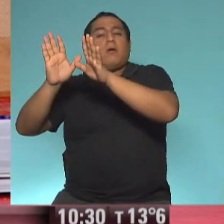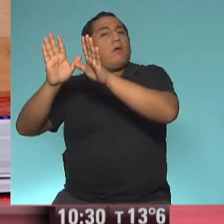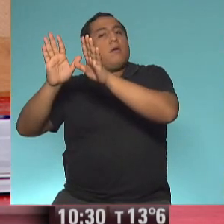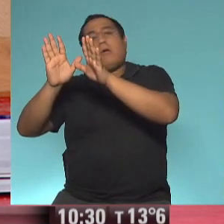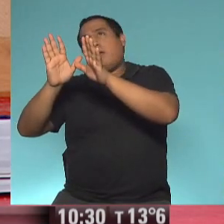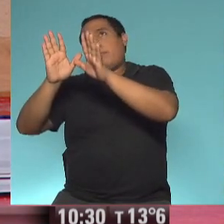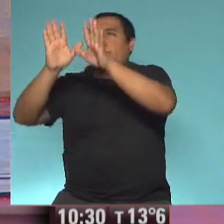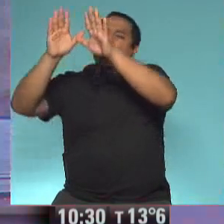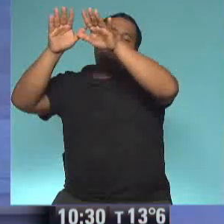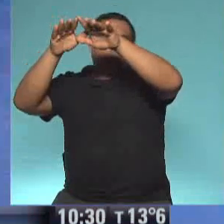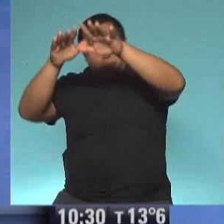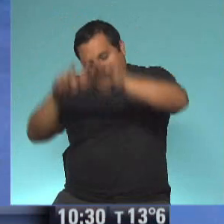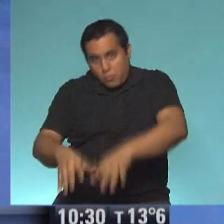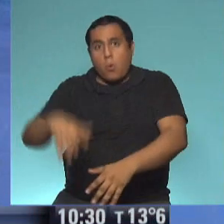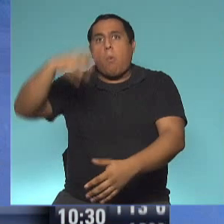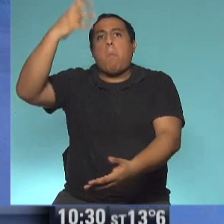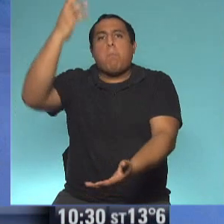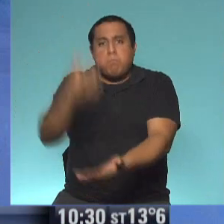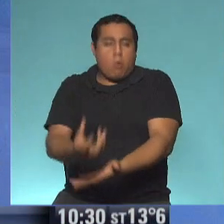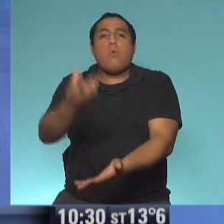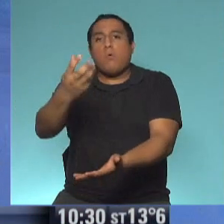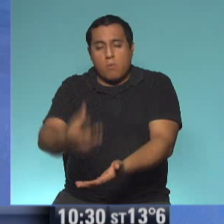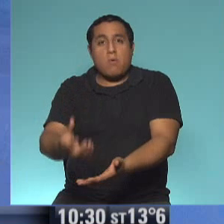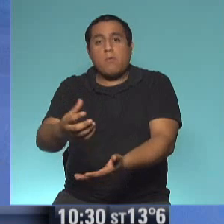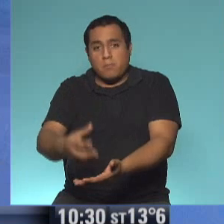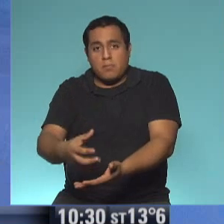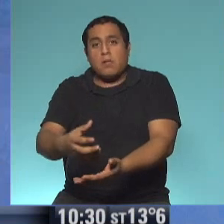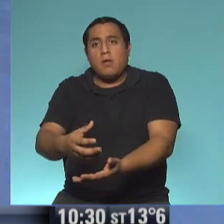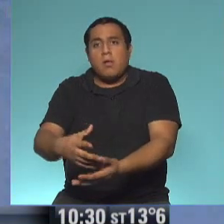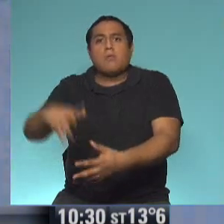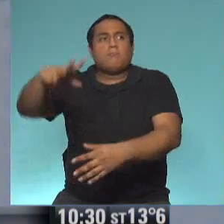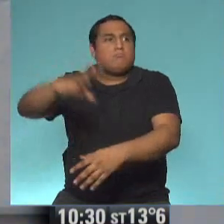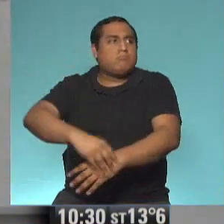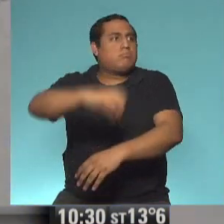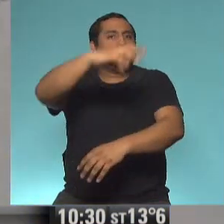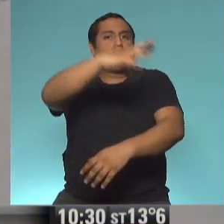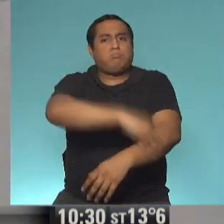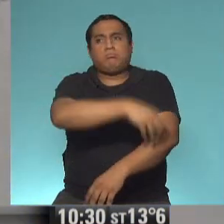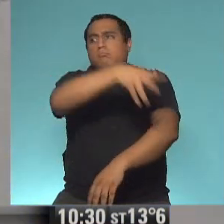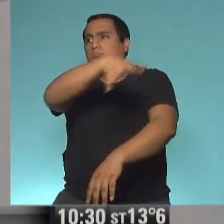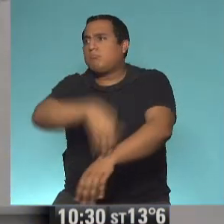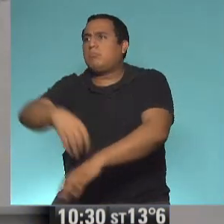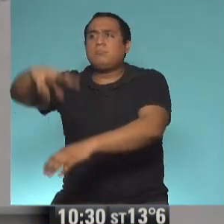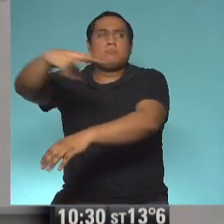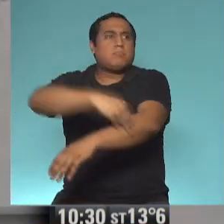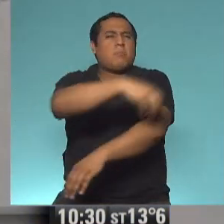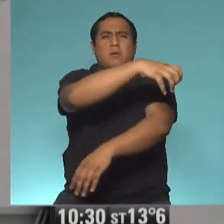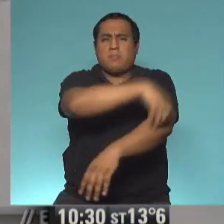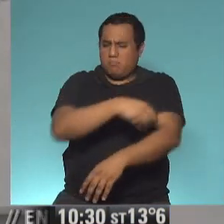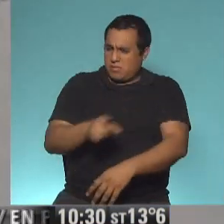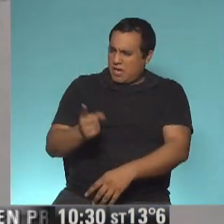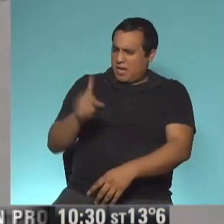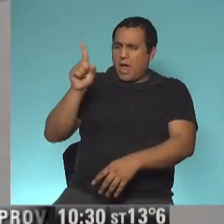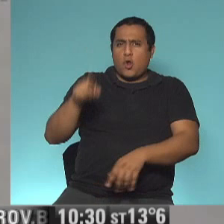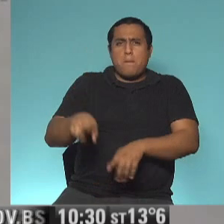había caído al suelo de donde salió, dando saltitos un animalito raro de cuatro